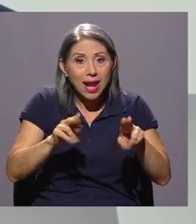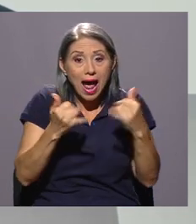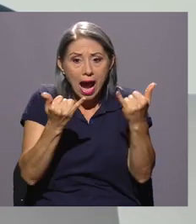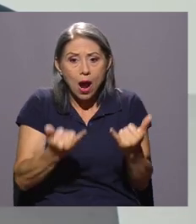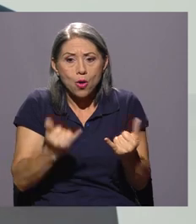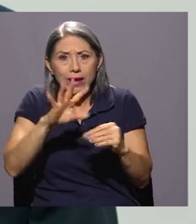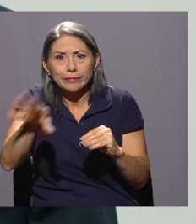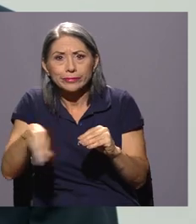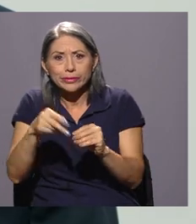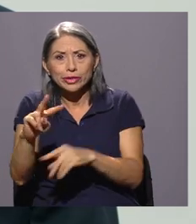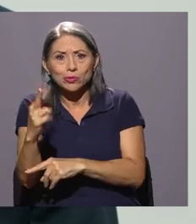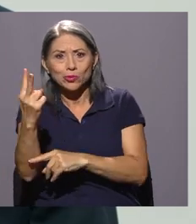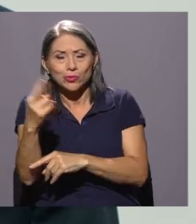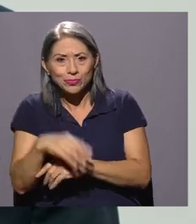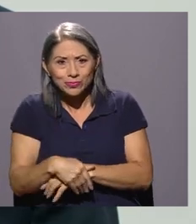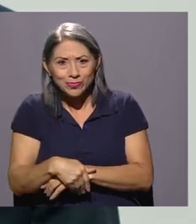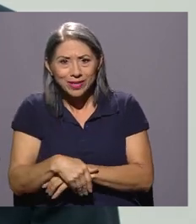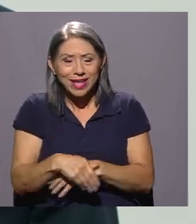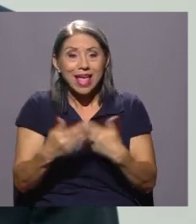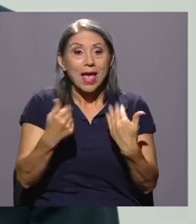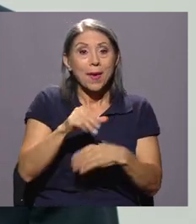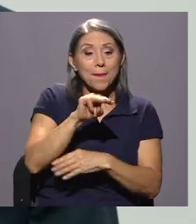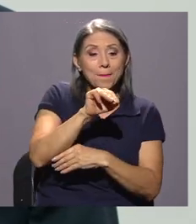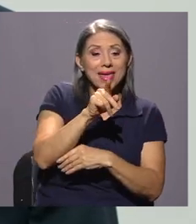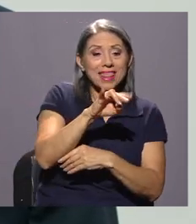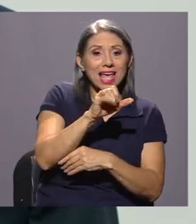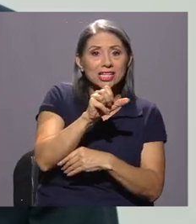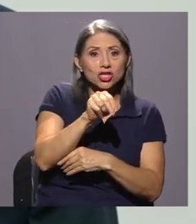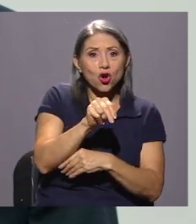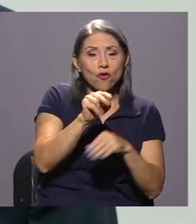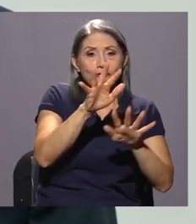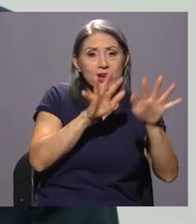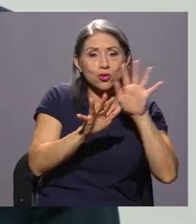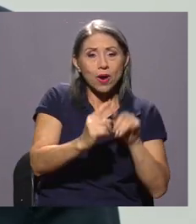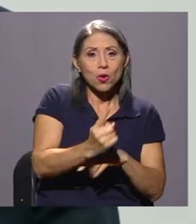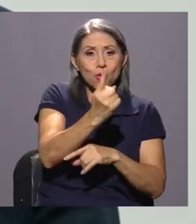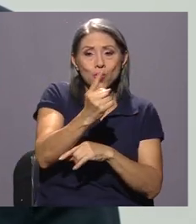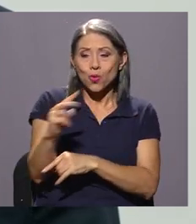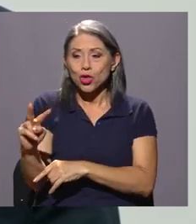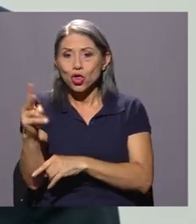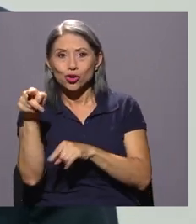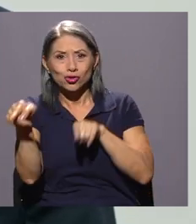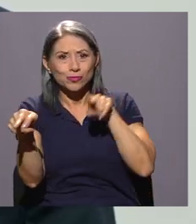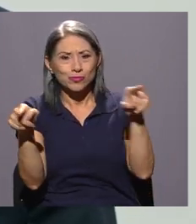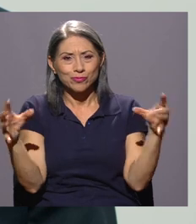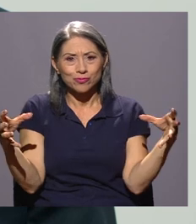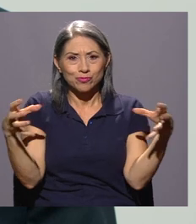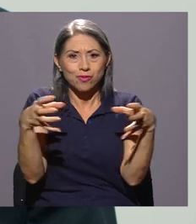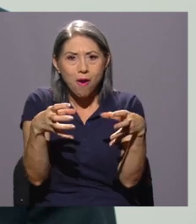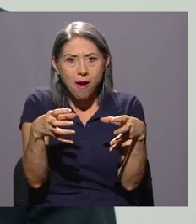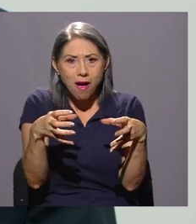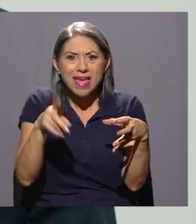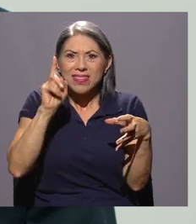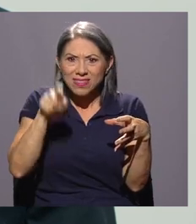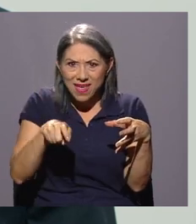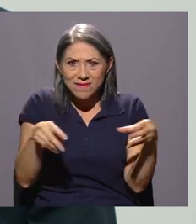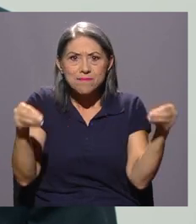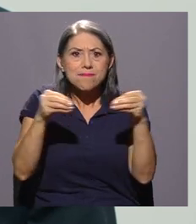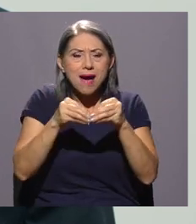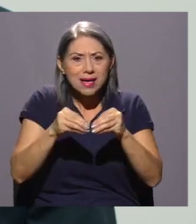utilizar un segundo servidor, mediación virtual 1 y mediación virtual 2. O sea, hubo que hacer un crecimiento de la infraestructura